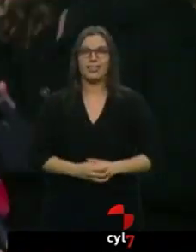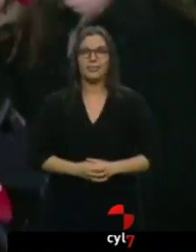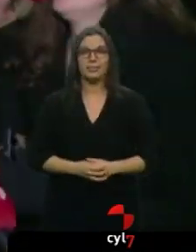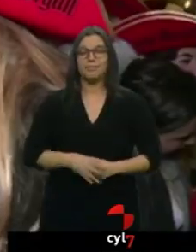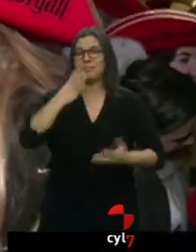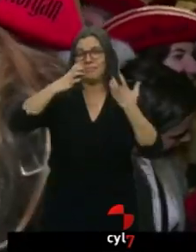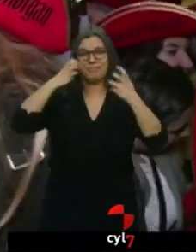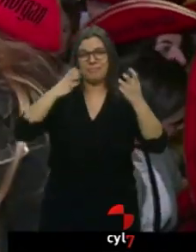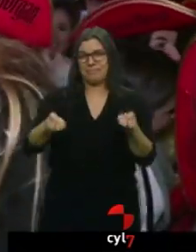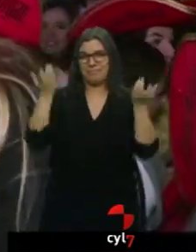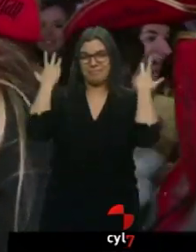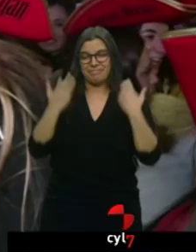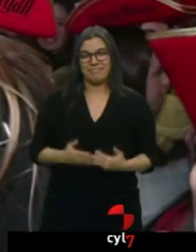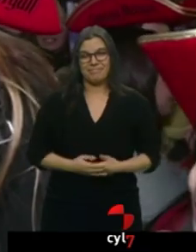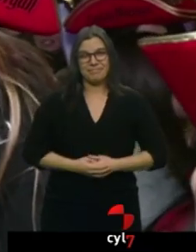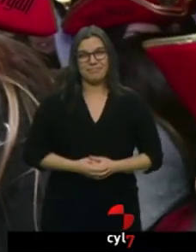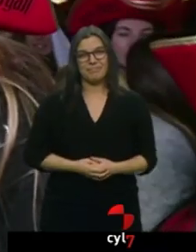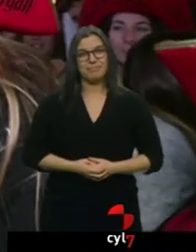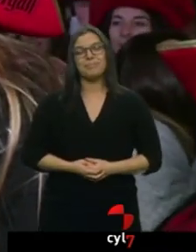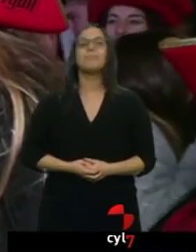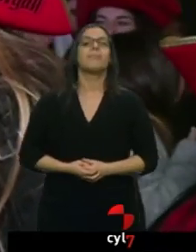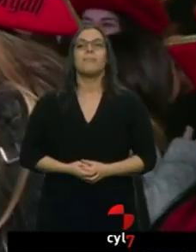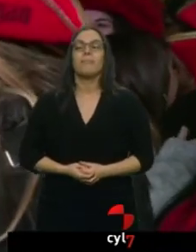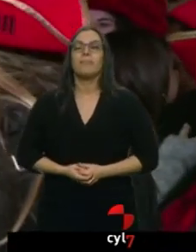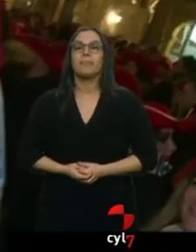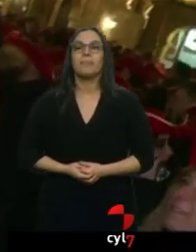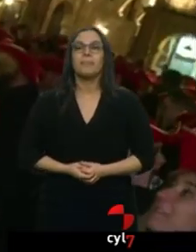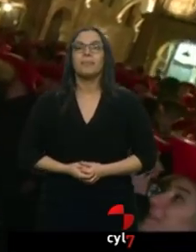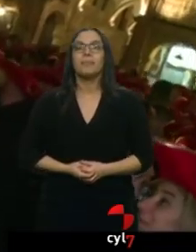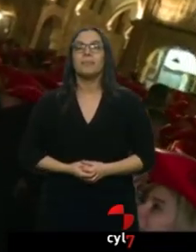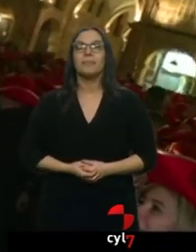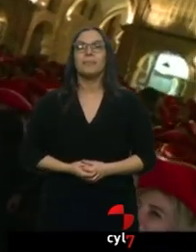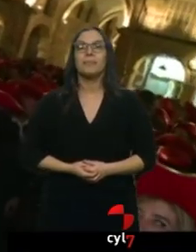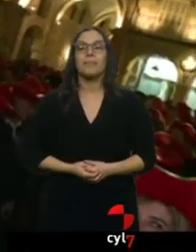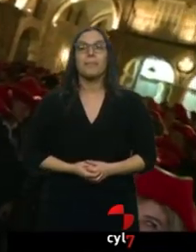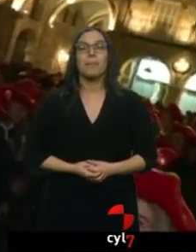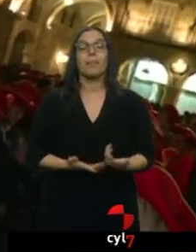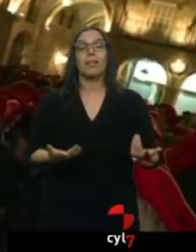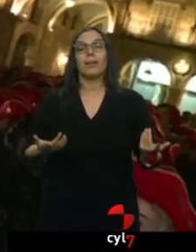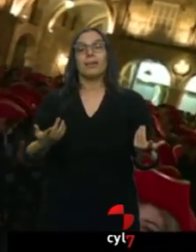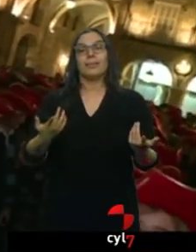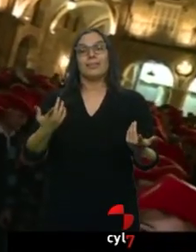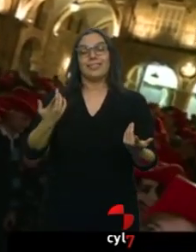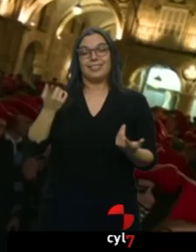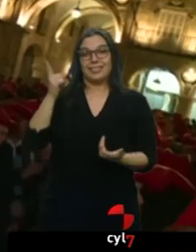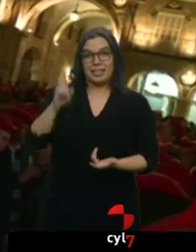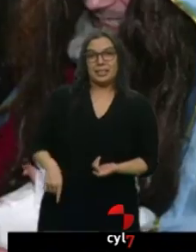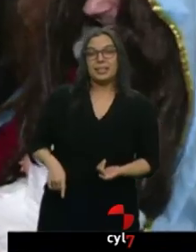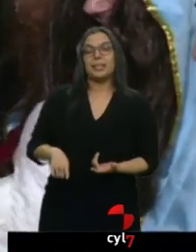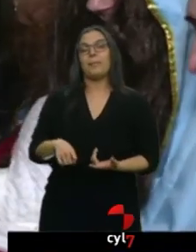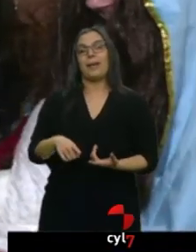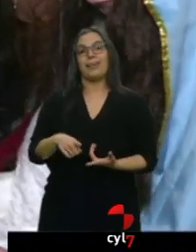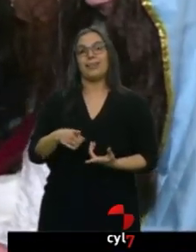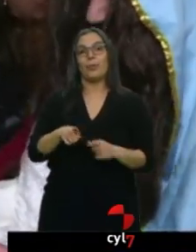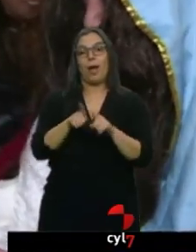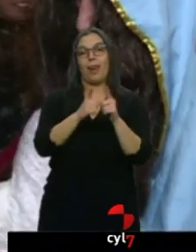aquí. Es muy divertido, es lo más divertido de todo mi vida. Y por no faltar, no falta ni el Belén. Contando el Belén siempre.